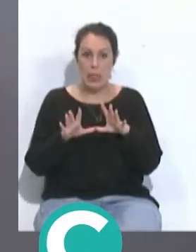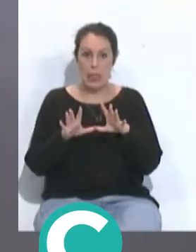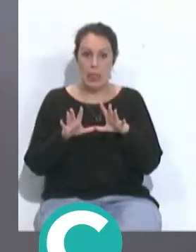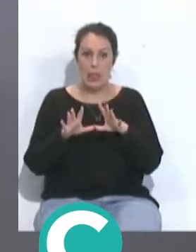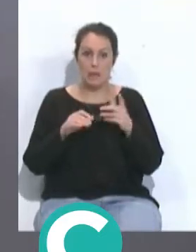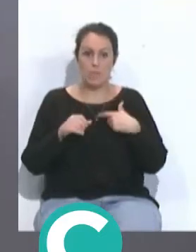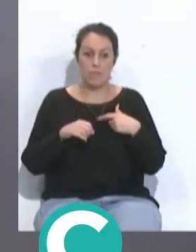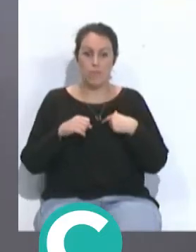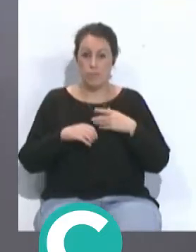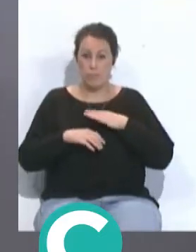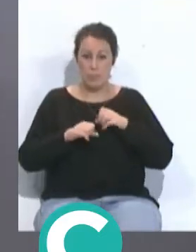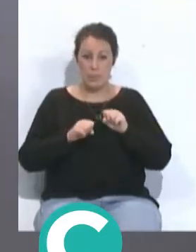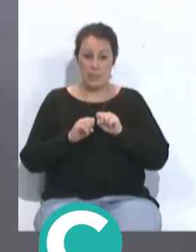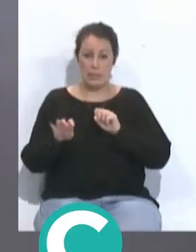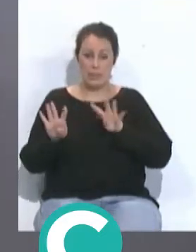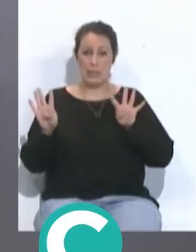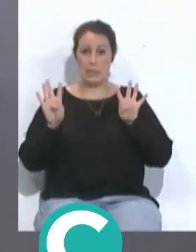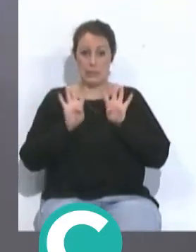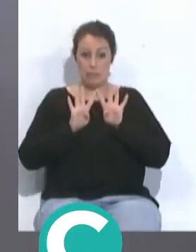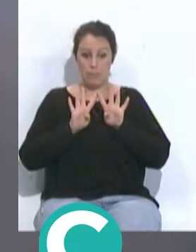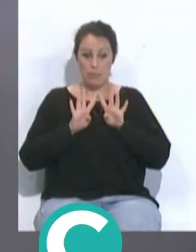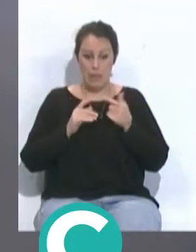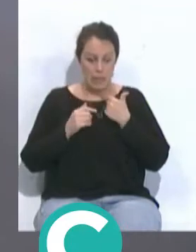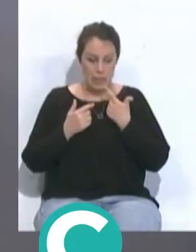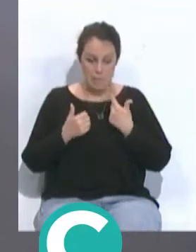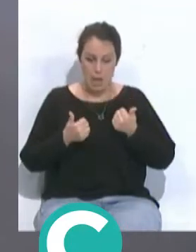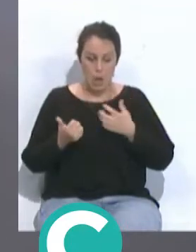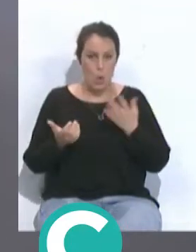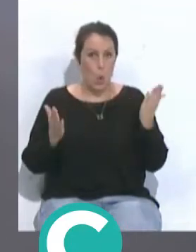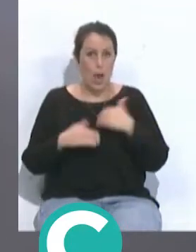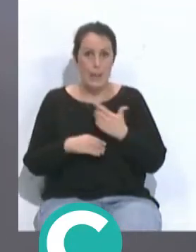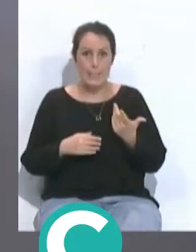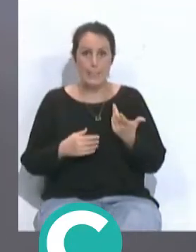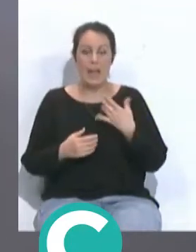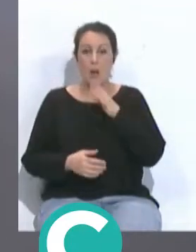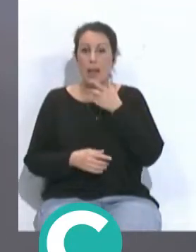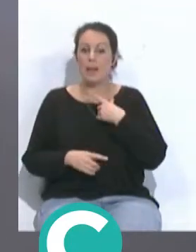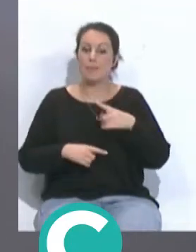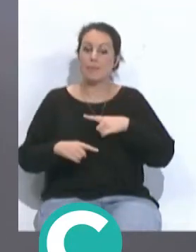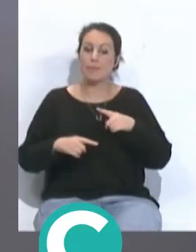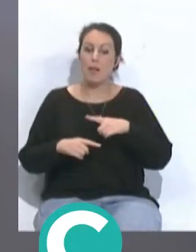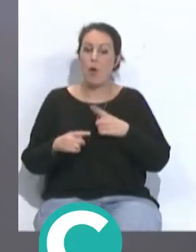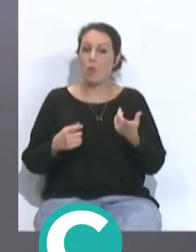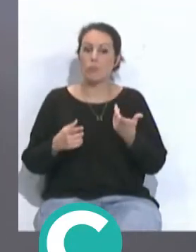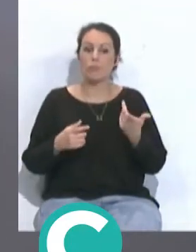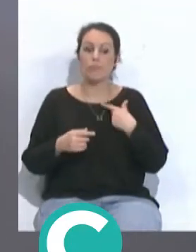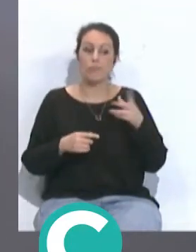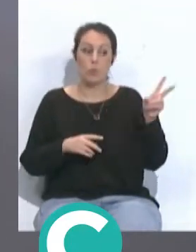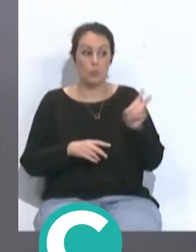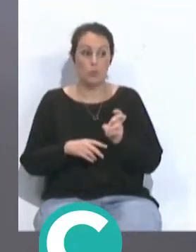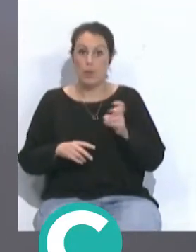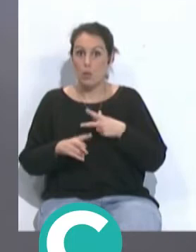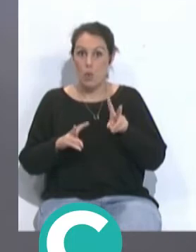larguero que no había tampoco mucha más que decir y ahora mismo pues con la llegada de Sergio pues el equipo ha cambiado totalmente otra